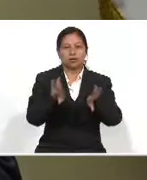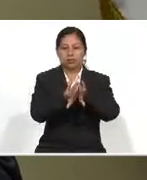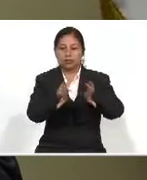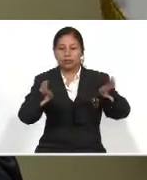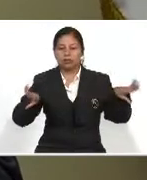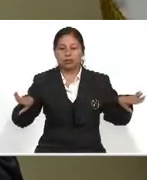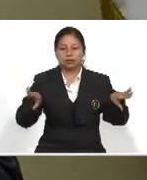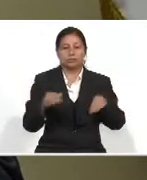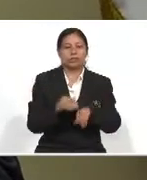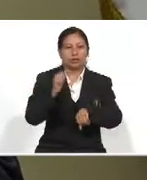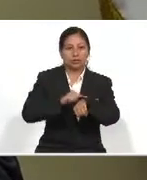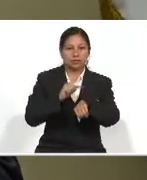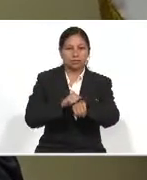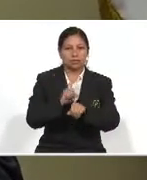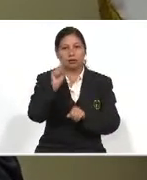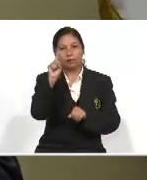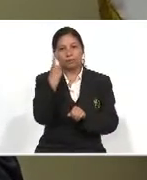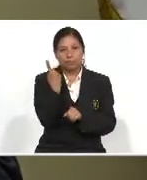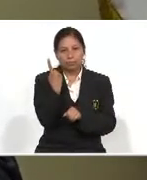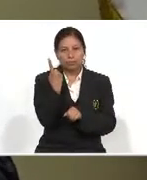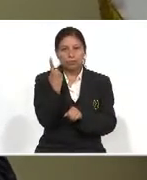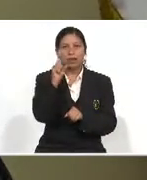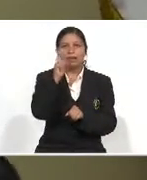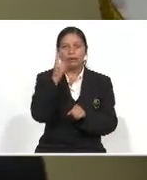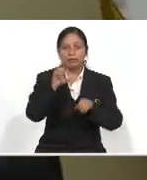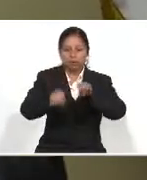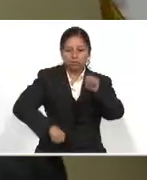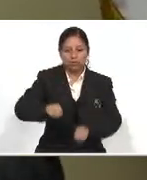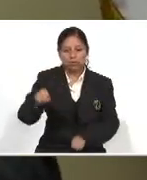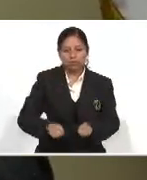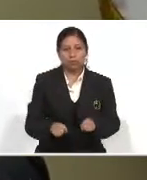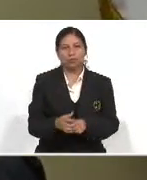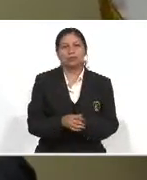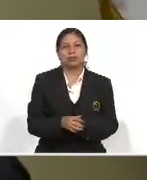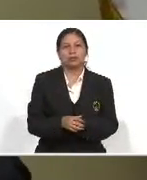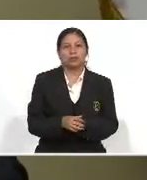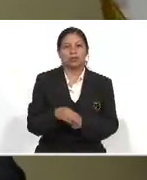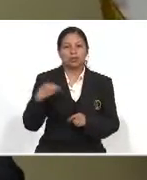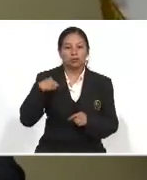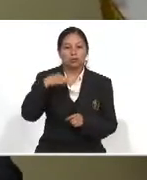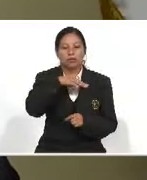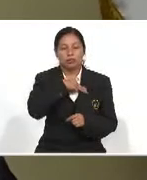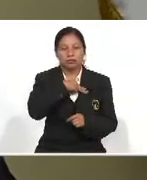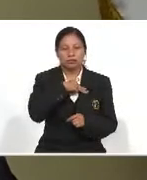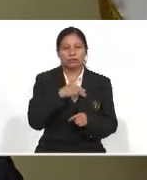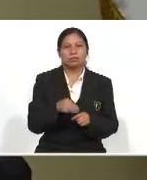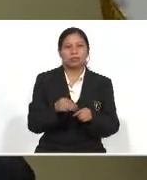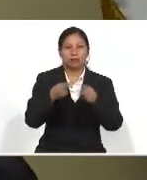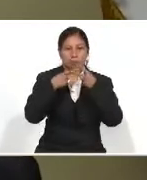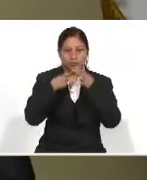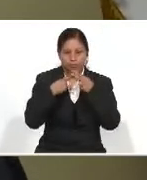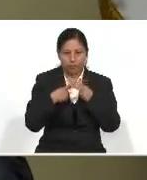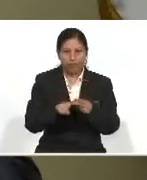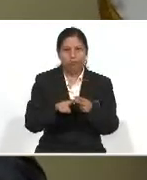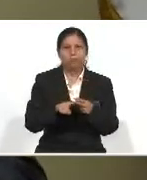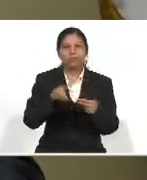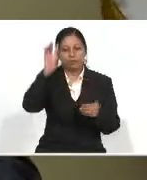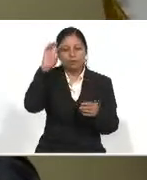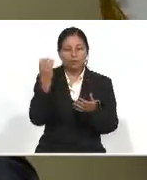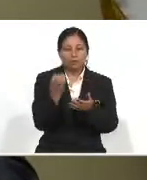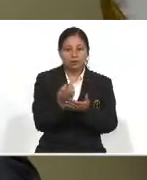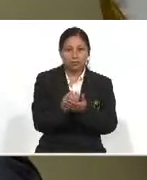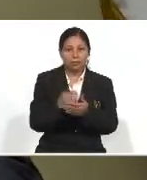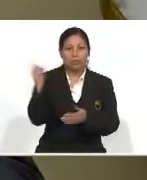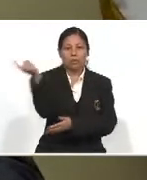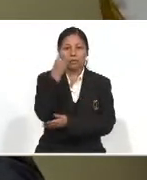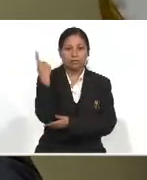los tiempos. Primero vamos a sacar el mes de septiembre, en este caso con los ministerios y vamos a iniciar con lo que creemos nosotros debiera ser